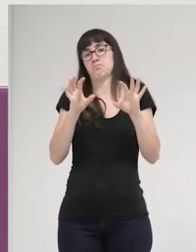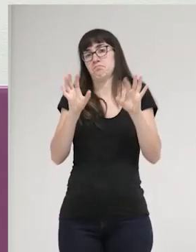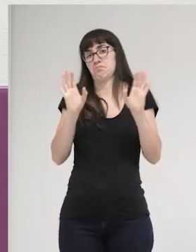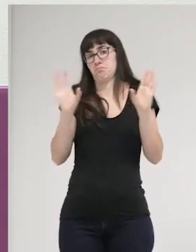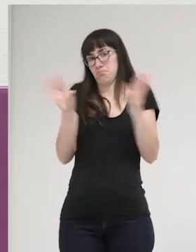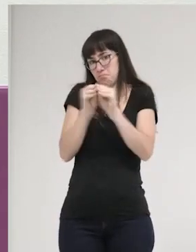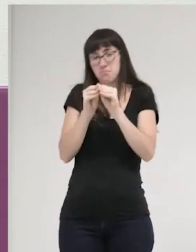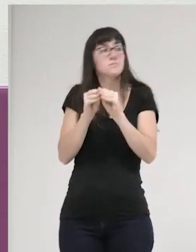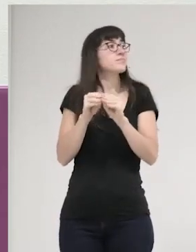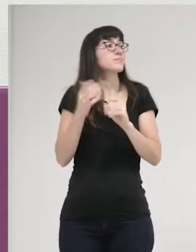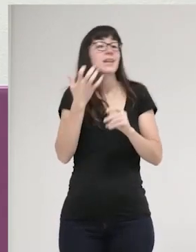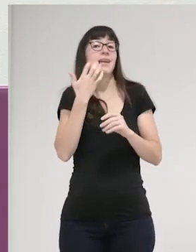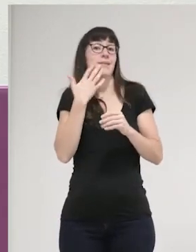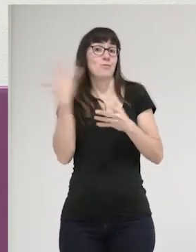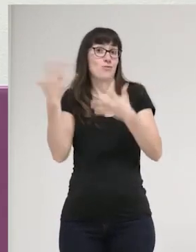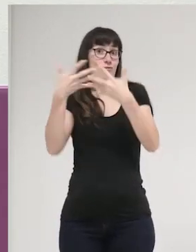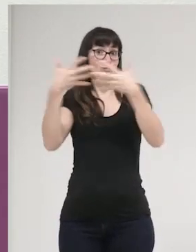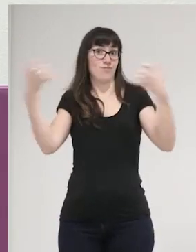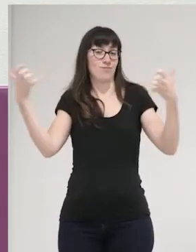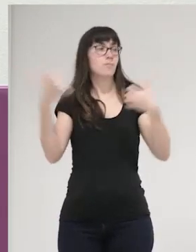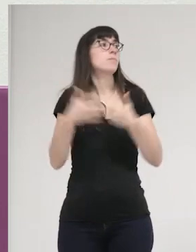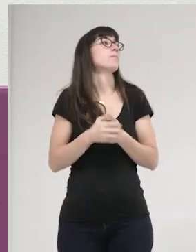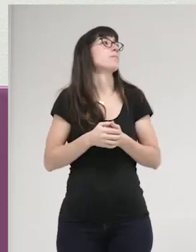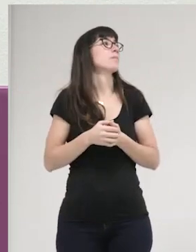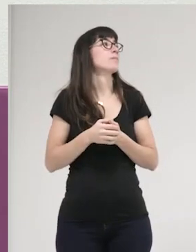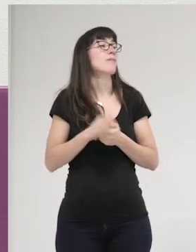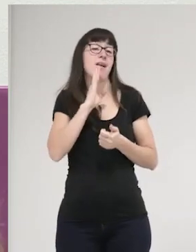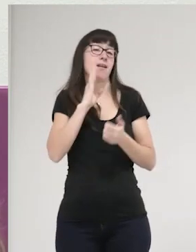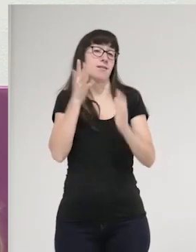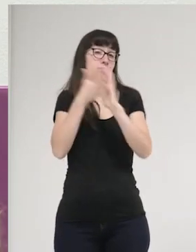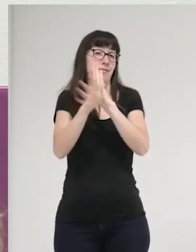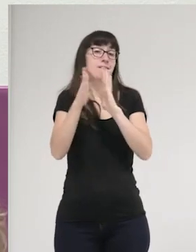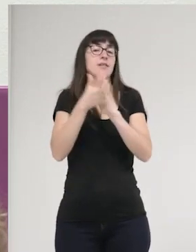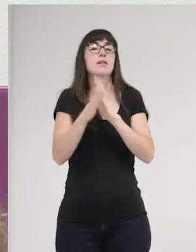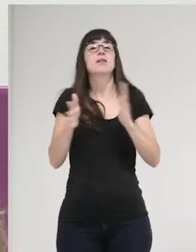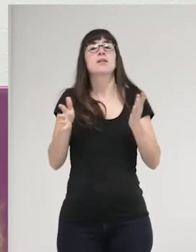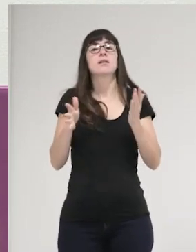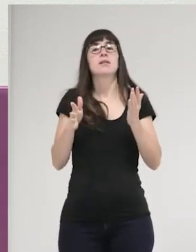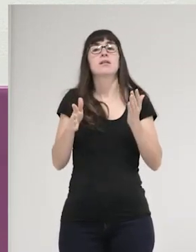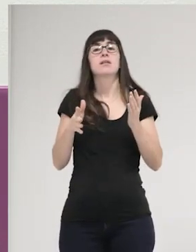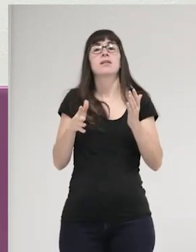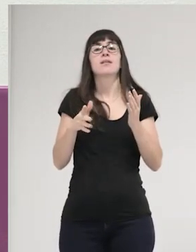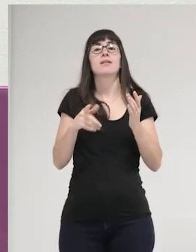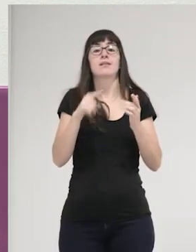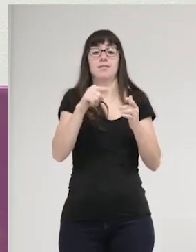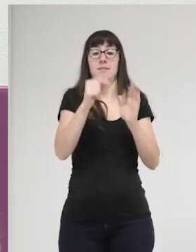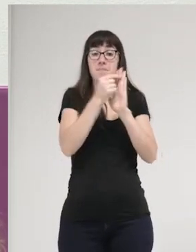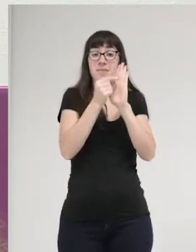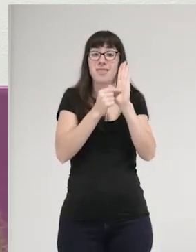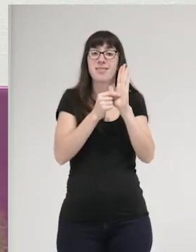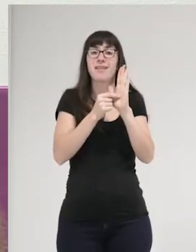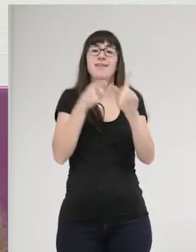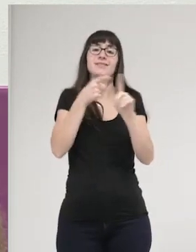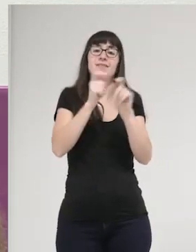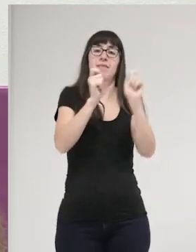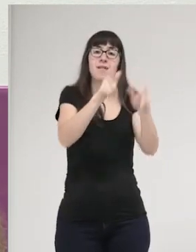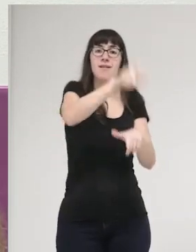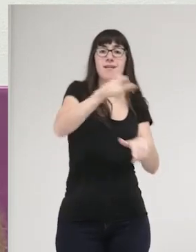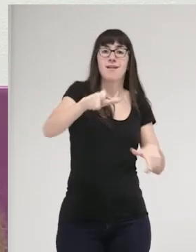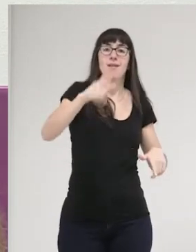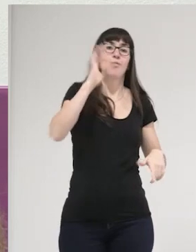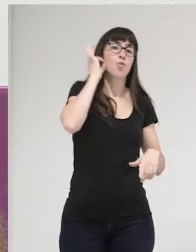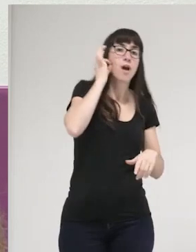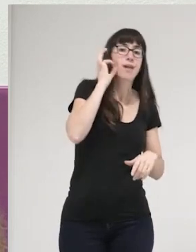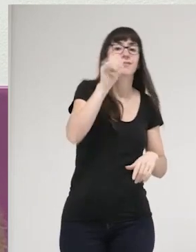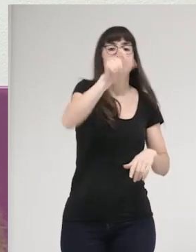Simplemente, aquí os traía un ejemplo de cómo, lo que os comentaba, cómo no acaban siendo efectivas para proteger a las mujeres ni a las personas disidentes del género,